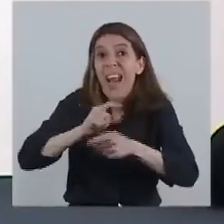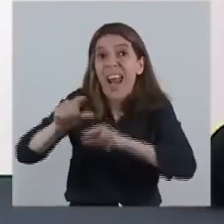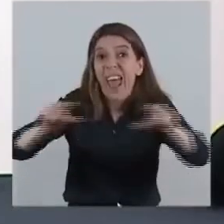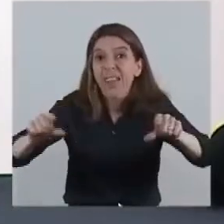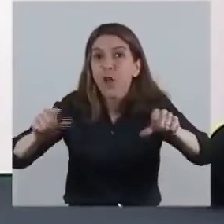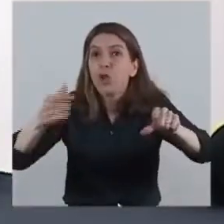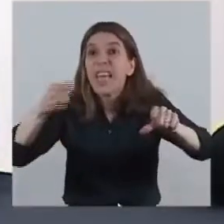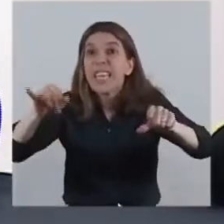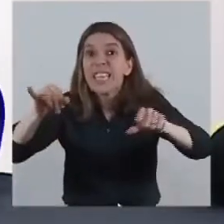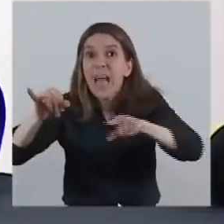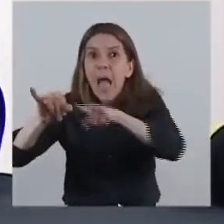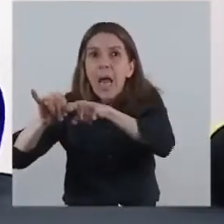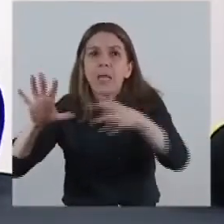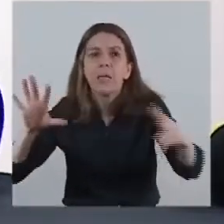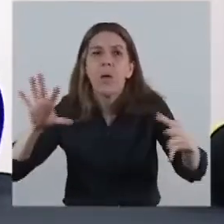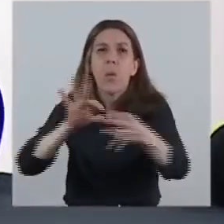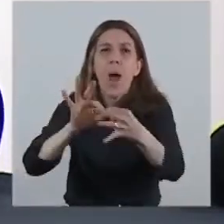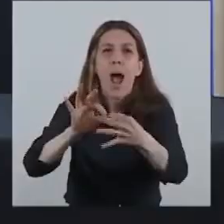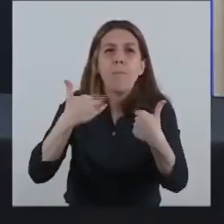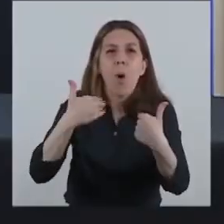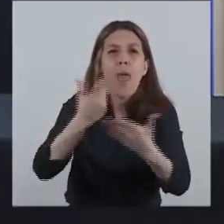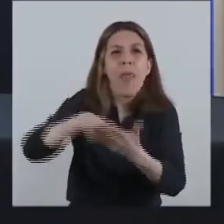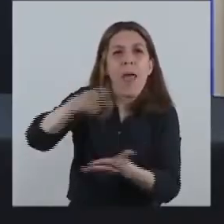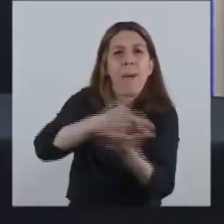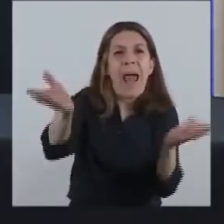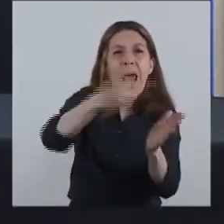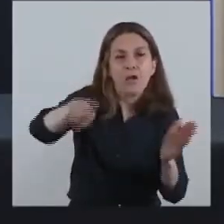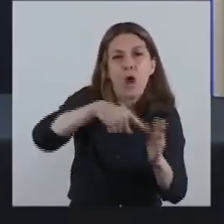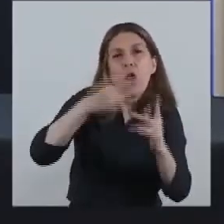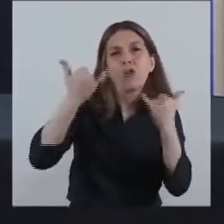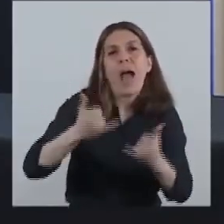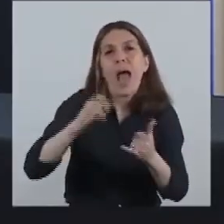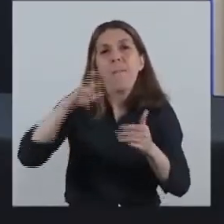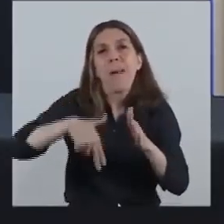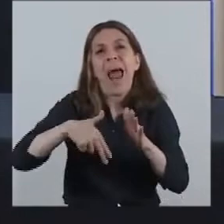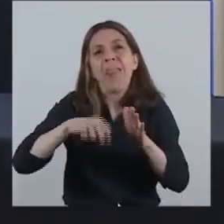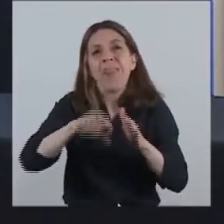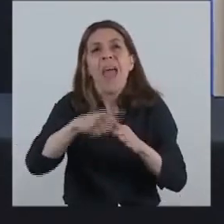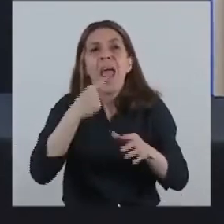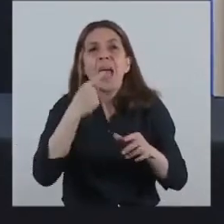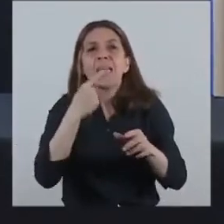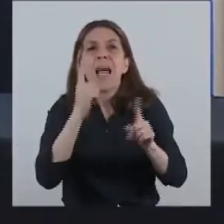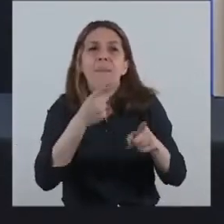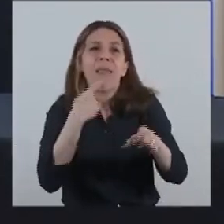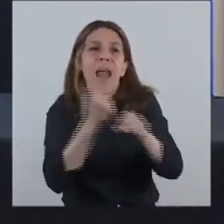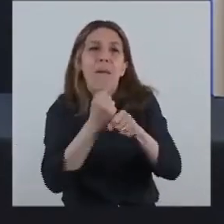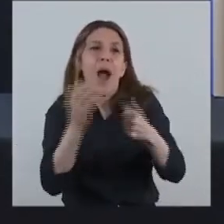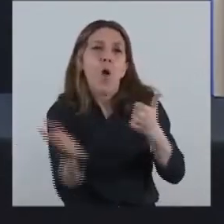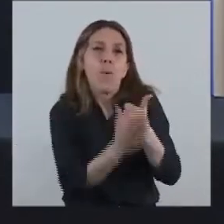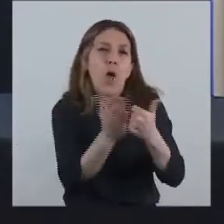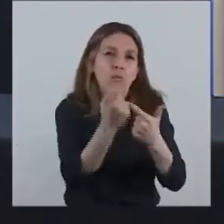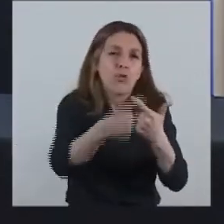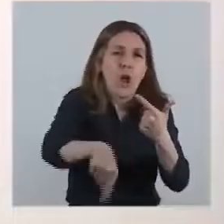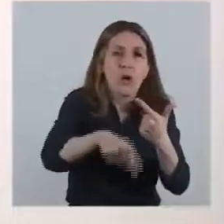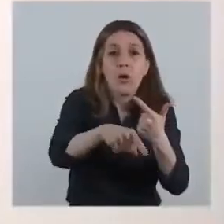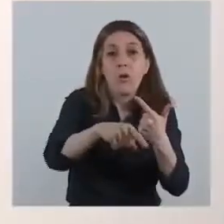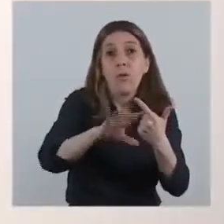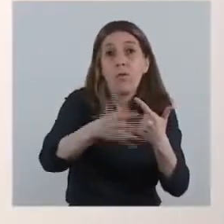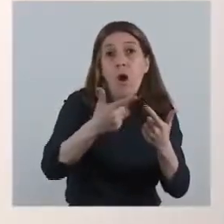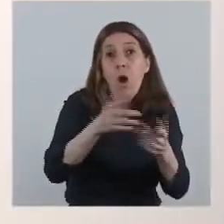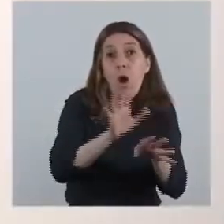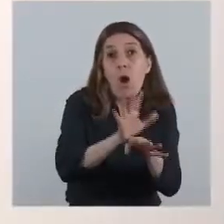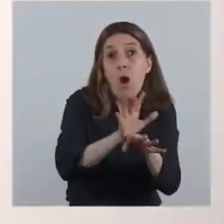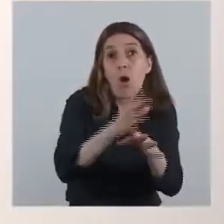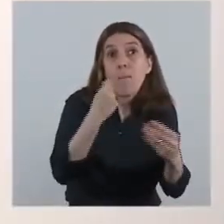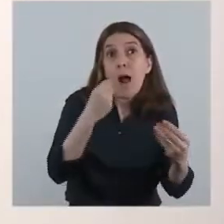y luego que haya distintos programas productivos que tengan como referencia